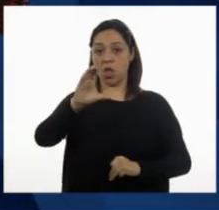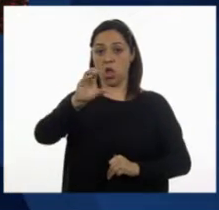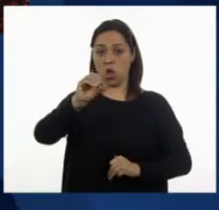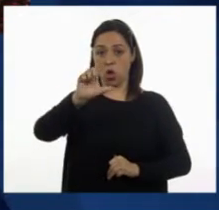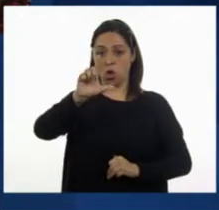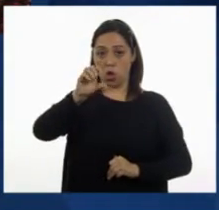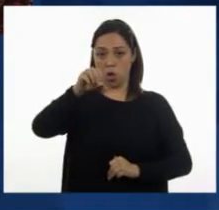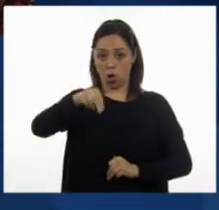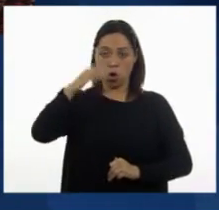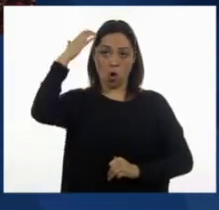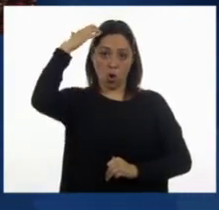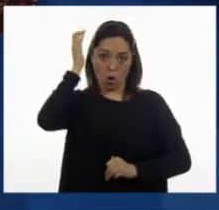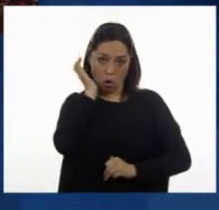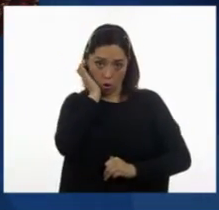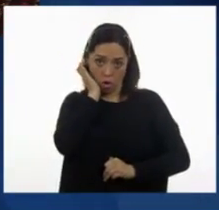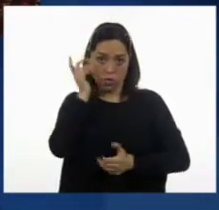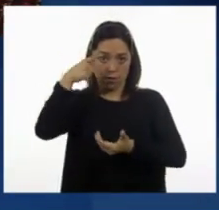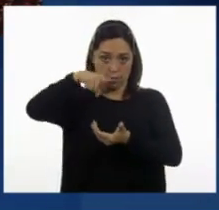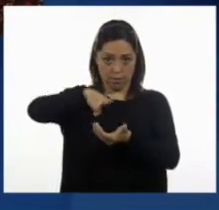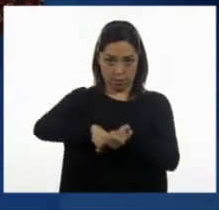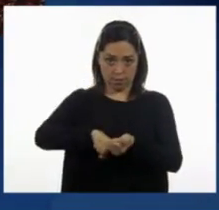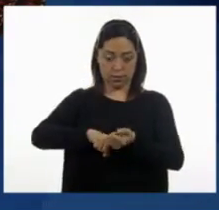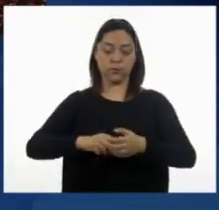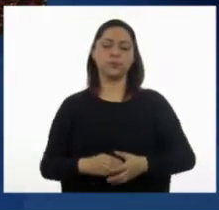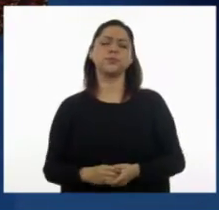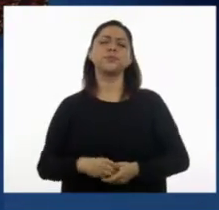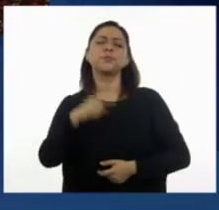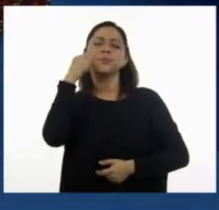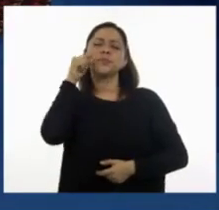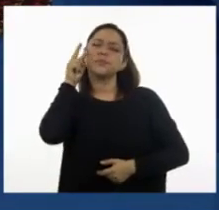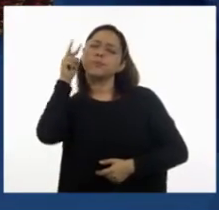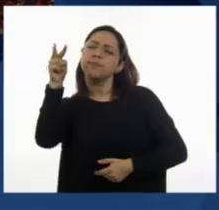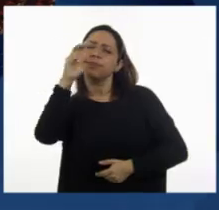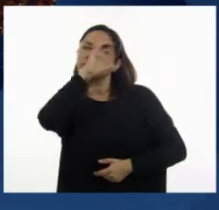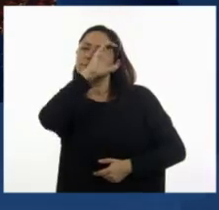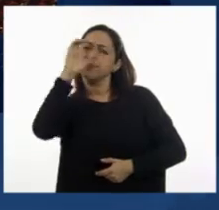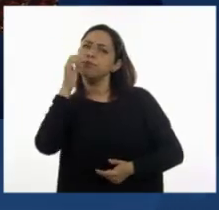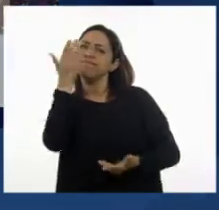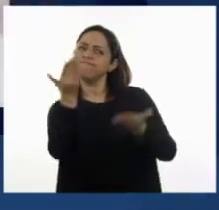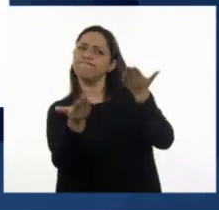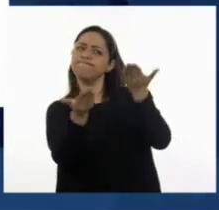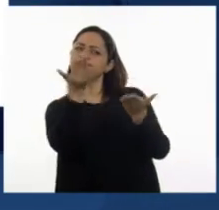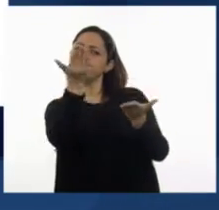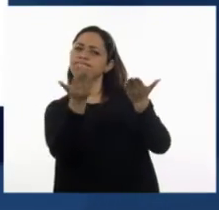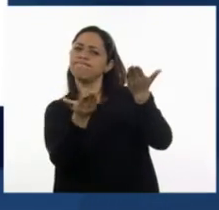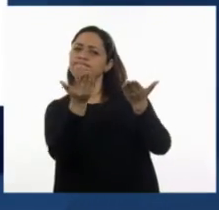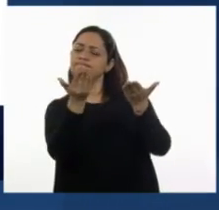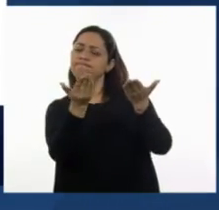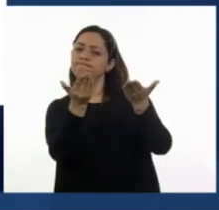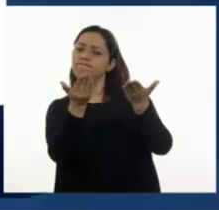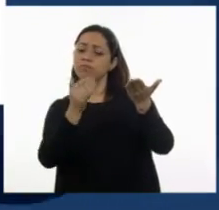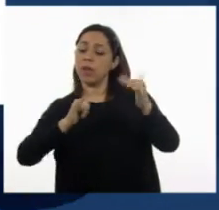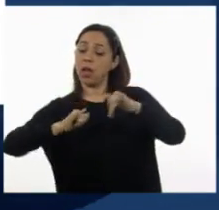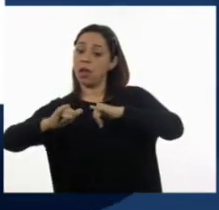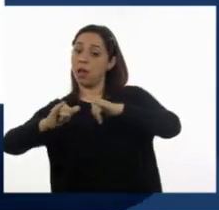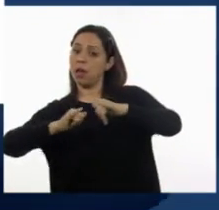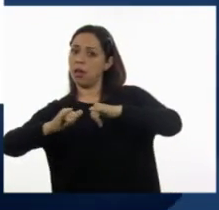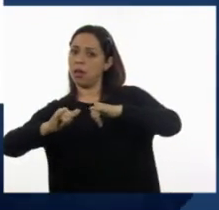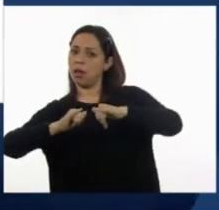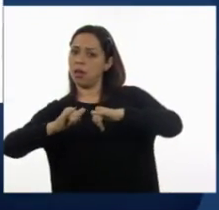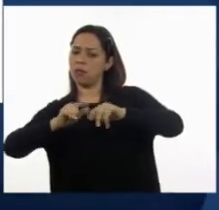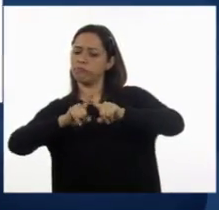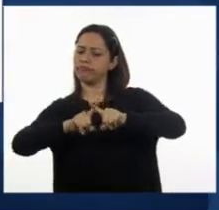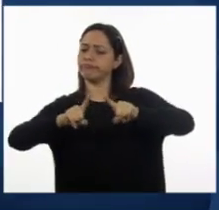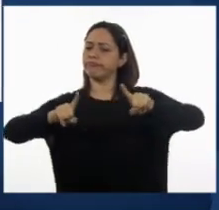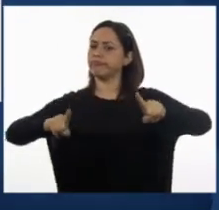diferencias puedes reconocer entre lo que se ve en las fotografías y lo que se puede ver en los planos? Las primeras que vimos